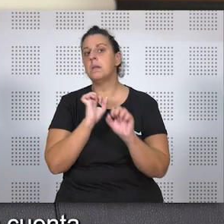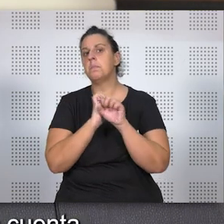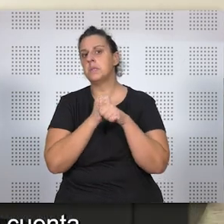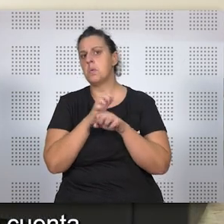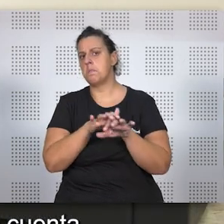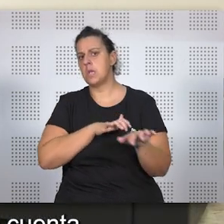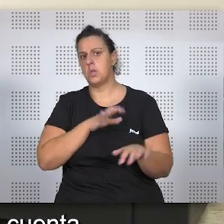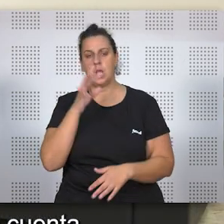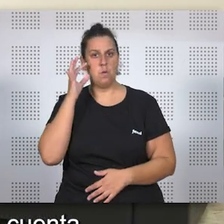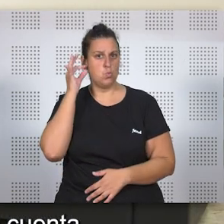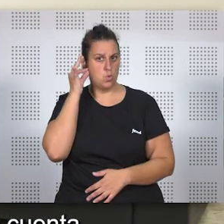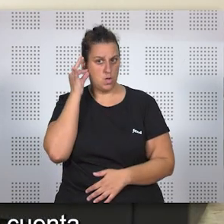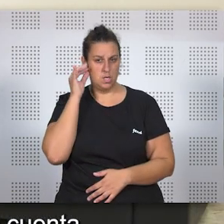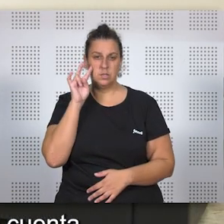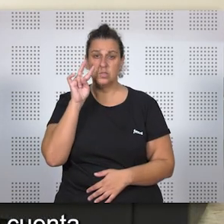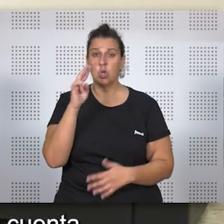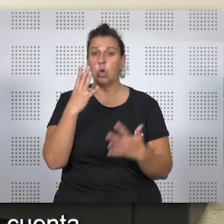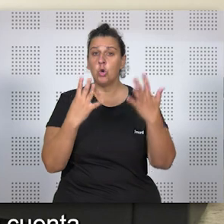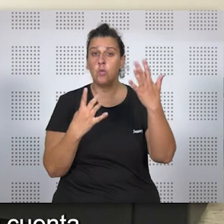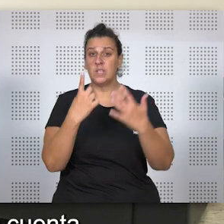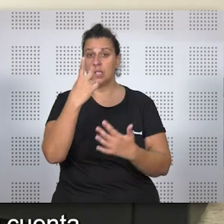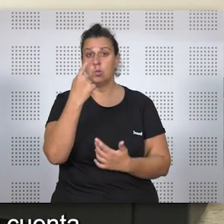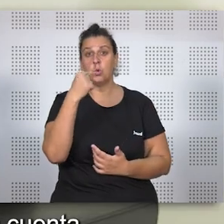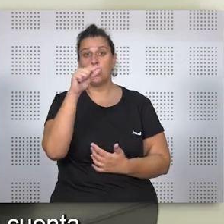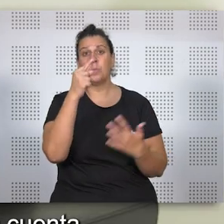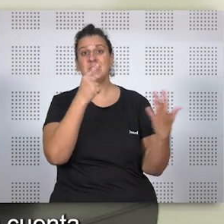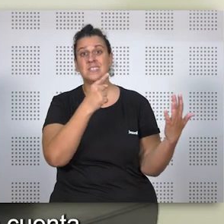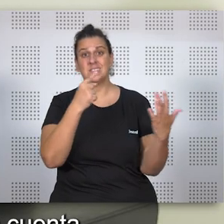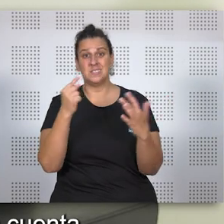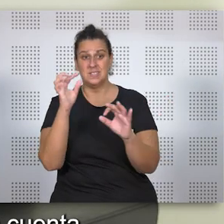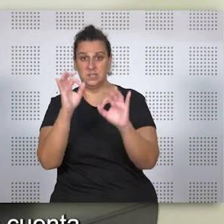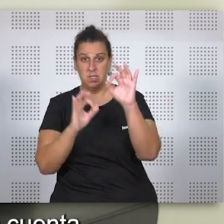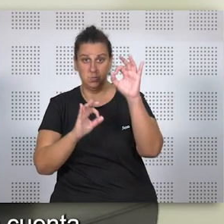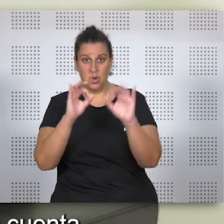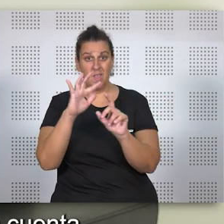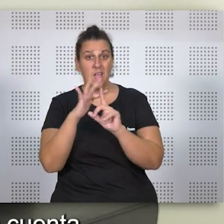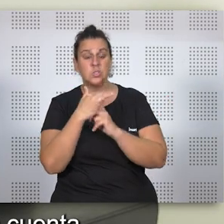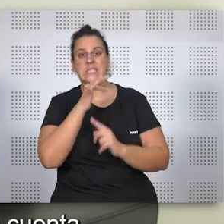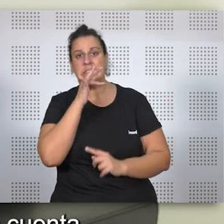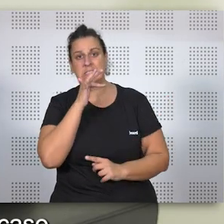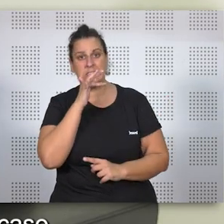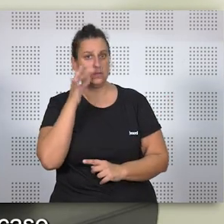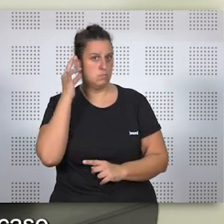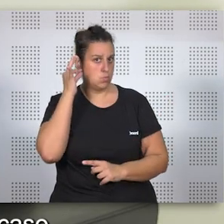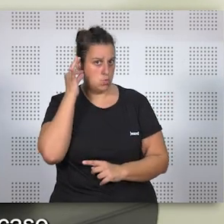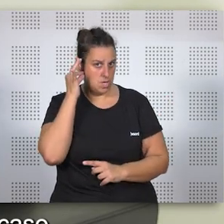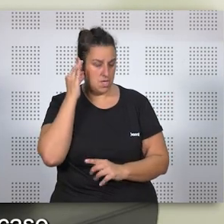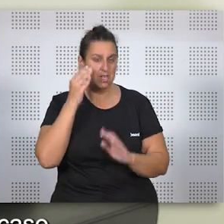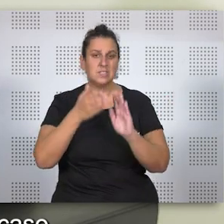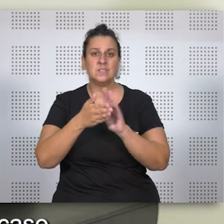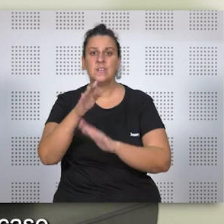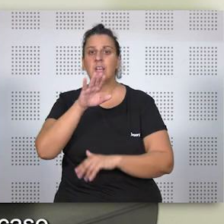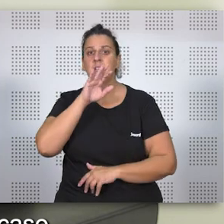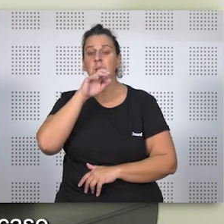importante tenerlo en cuenta. Tengo por aquí, en el 91, es 66% de casos son todavía mujeres y se dirige